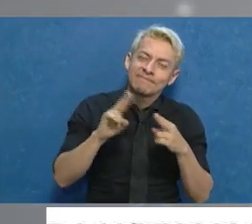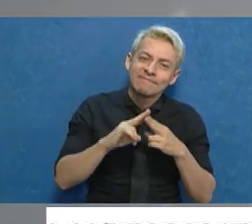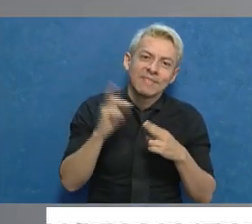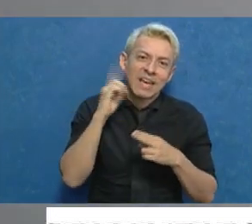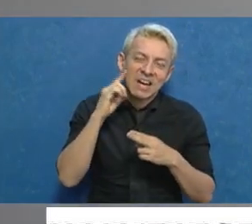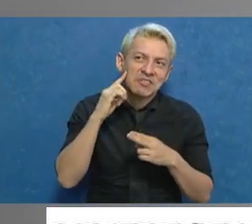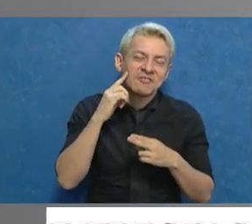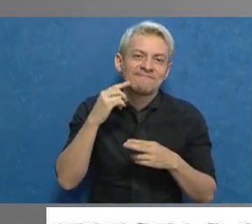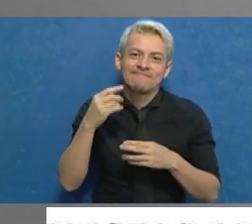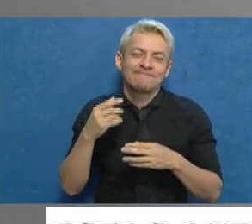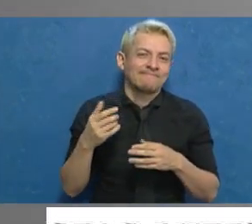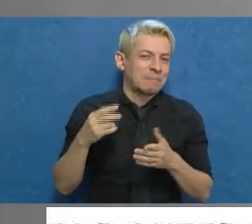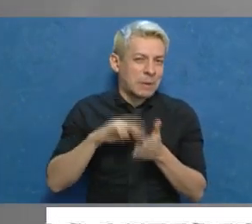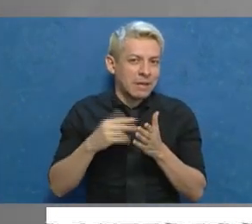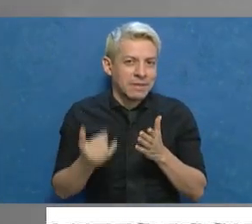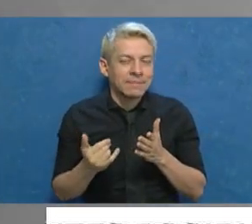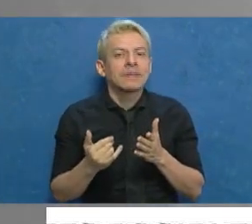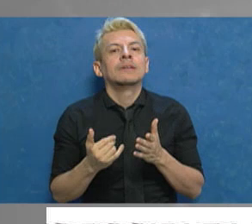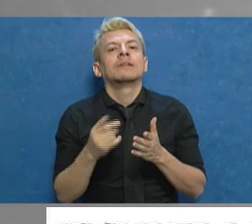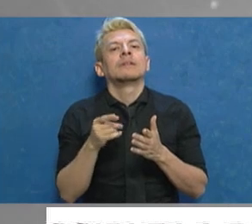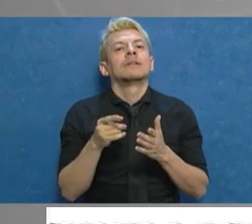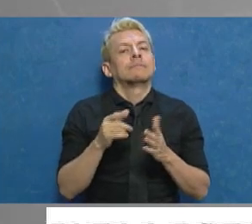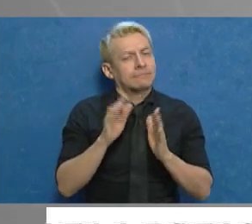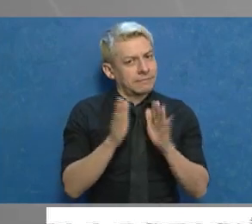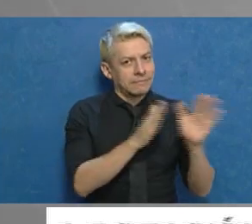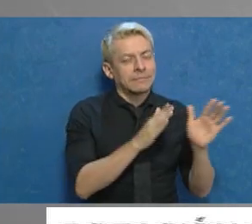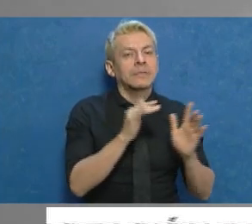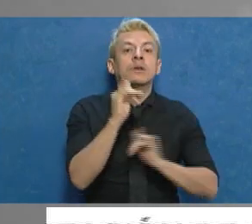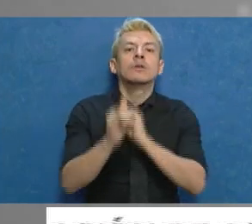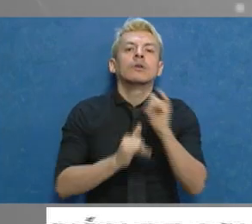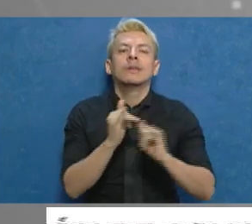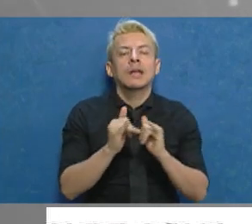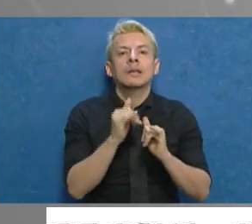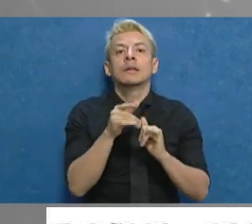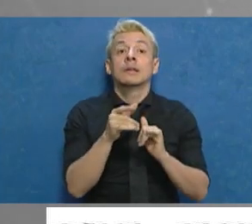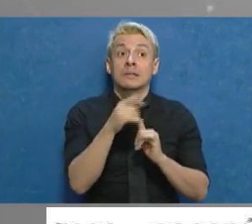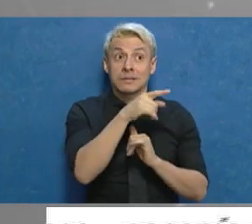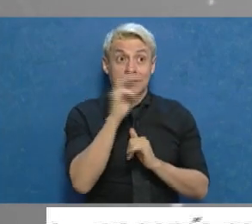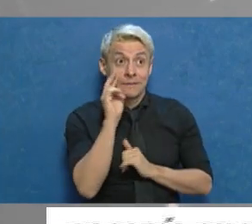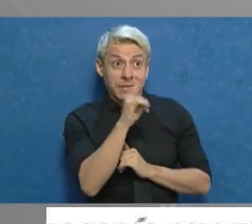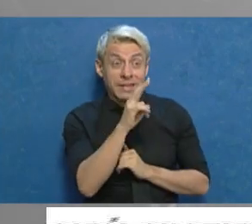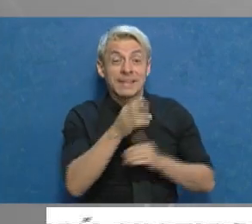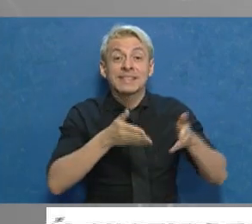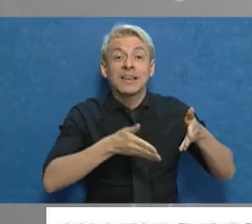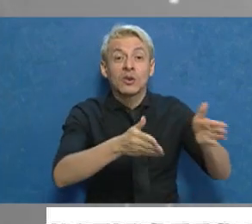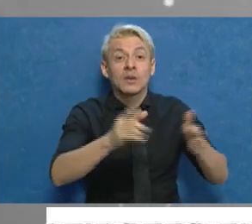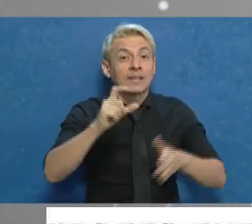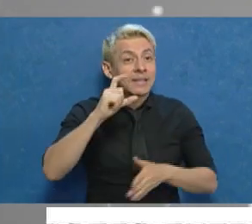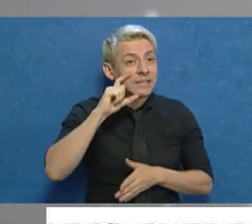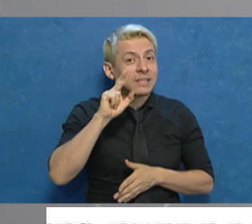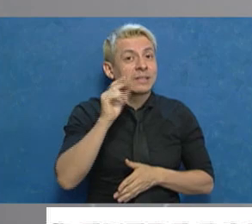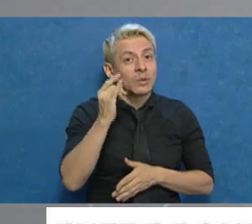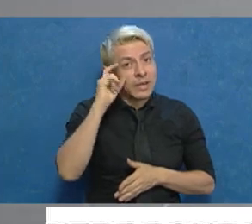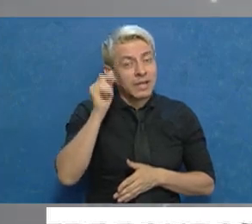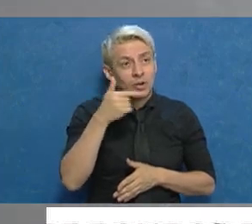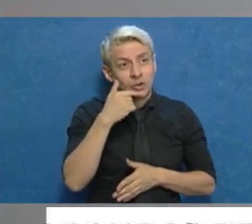audio. Mientras tanto yo les cuento algo de esta información que maneja Laura. Bueno, y estamos viendo imágenes del Sanjón de los Ciruelos. Esto es en